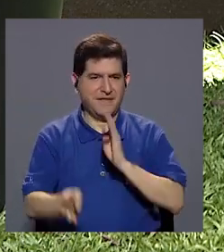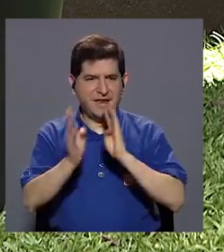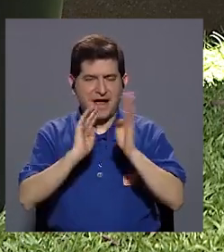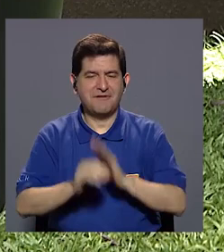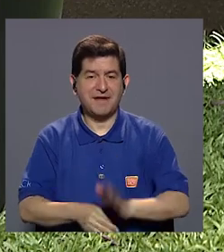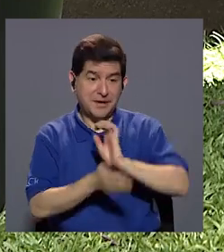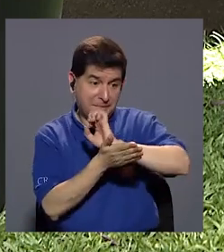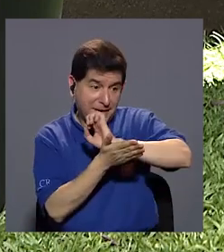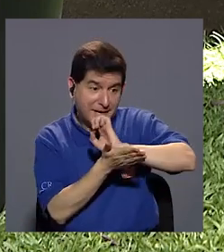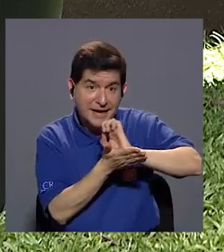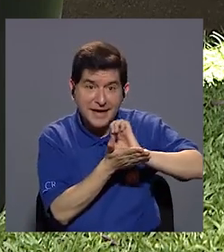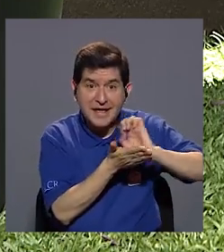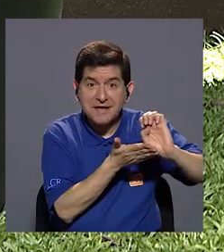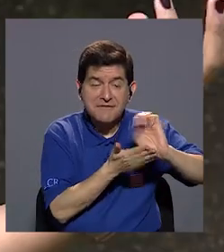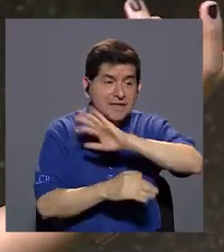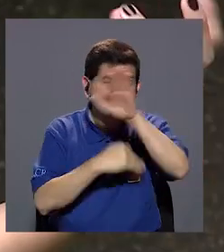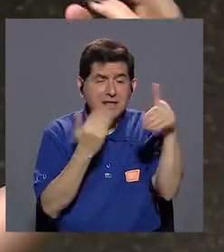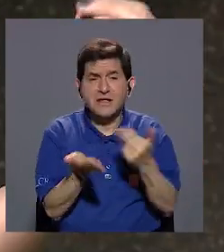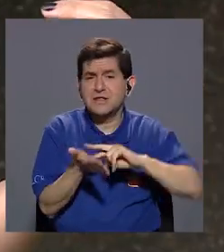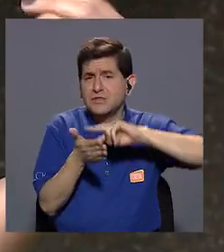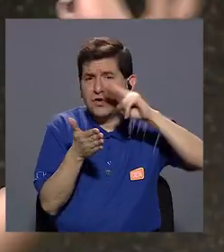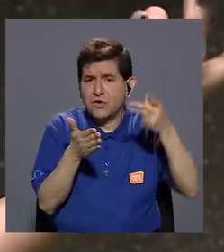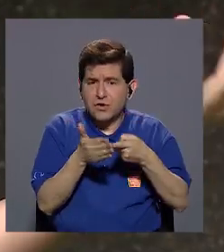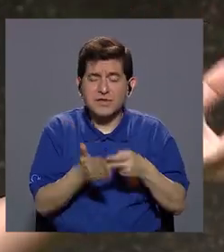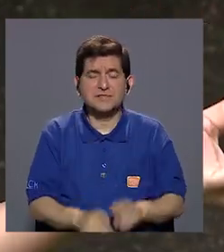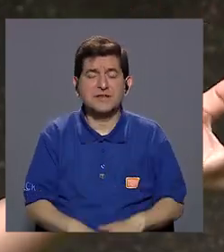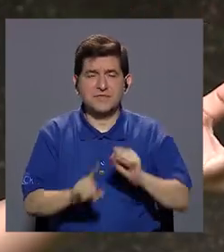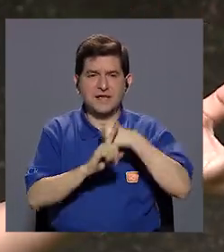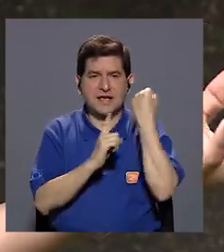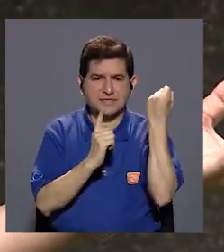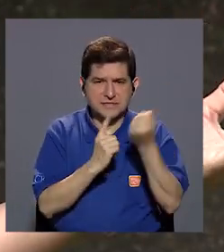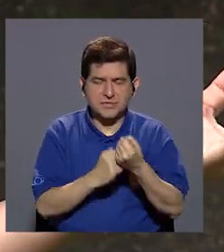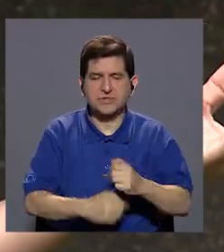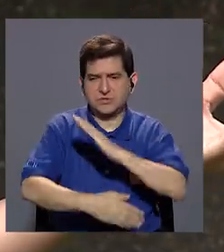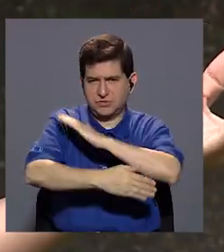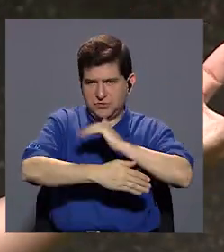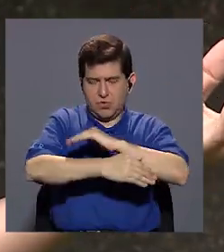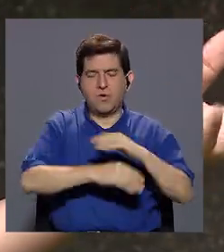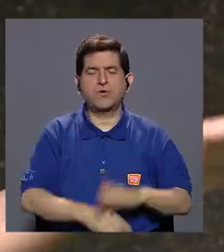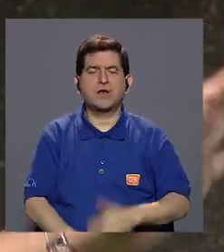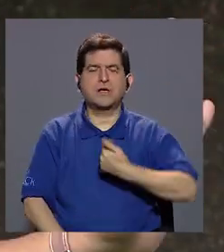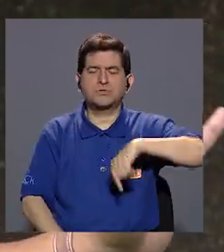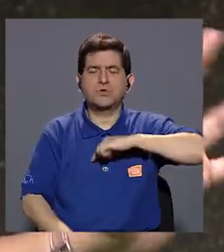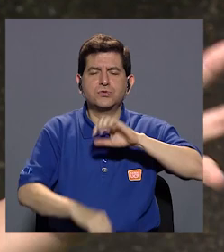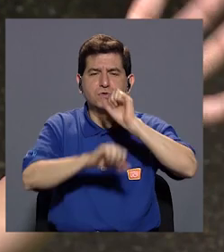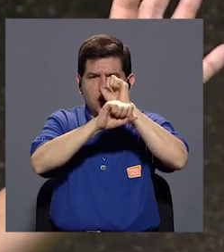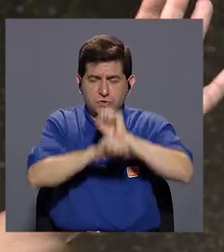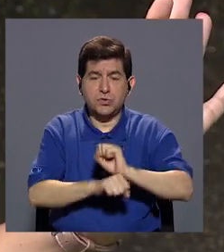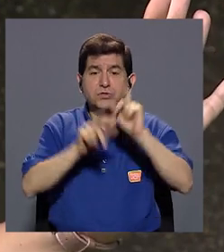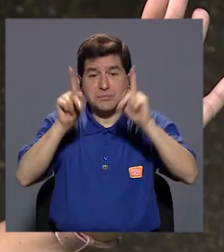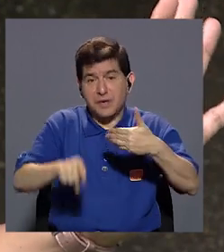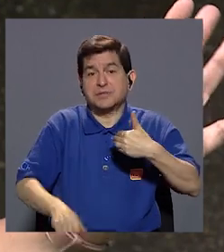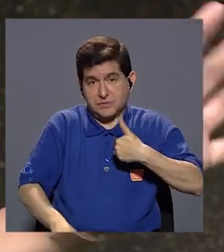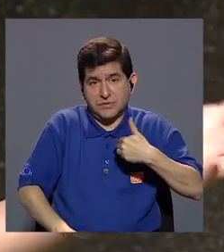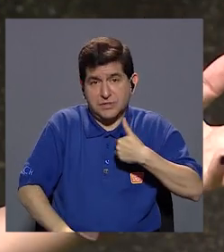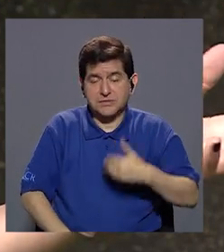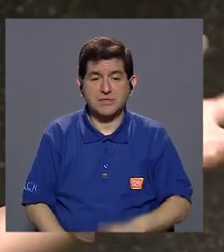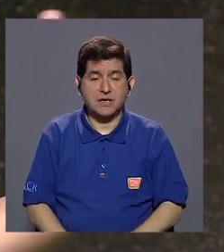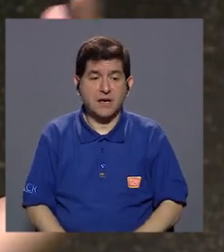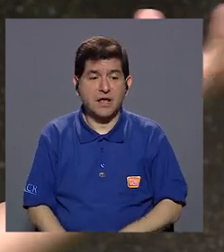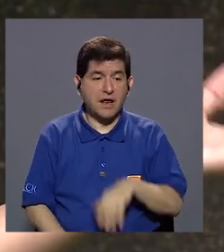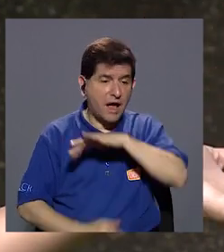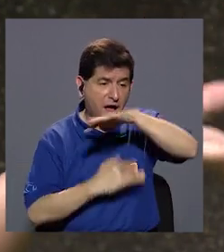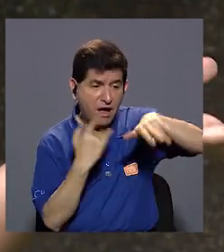Gina, hablemos de prevención, de todo lo que tiene que ver con las mascotas. Estamos acostumbrados, bueno, a quienes tenemos mascotas,